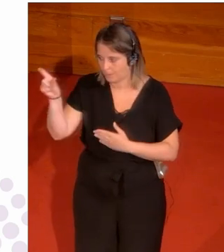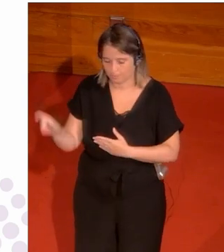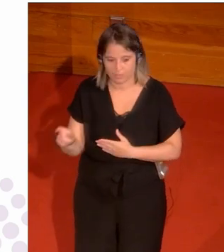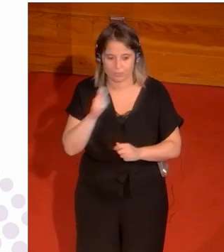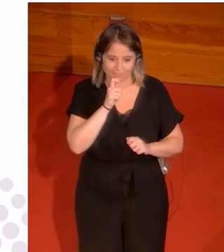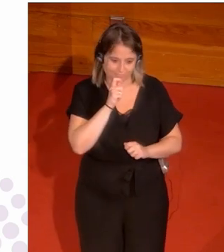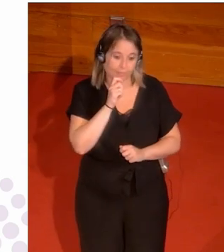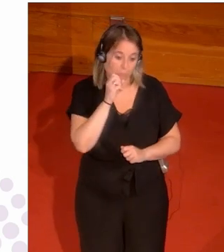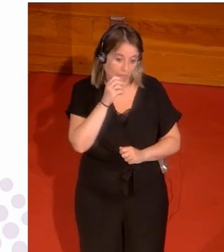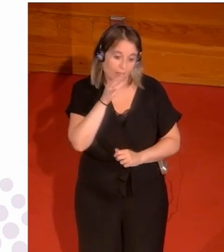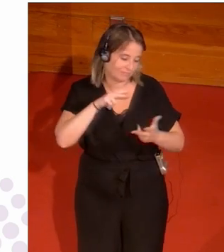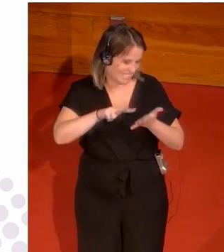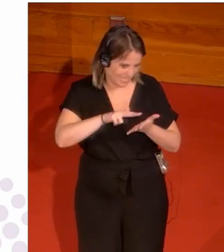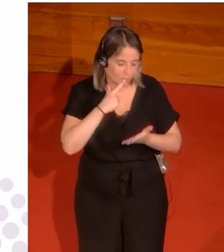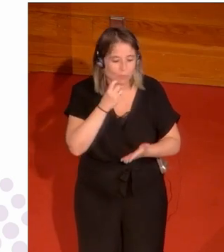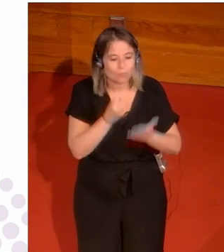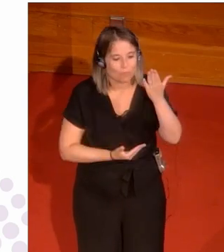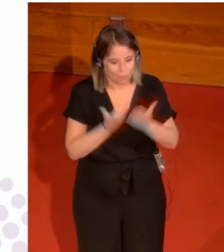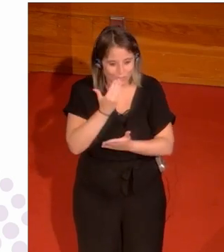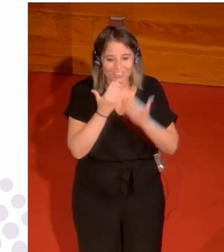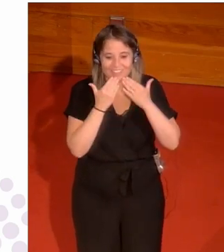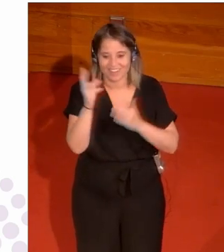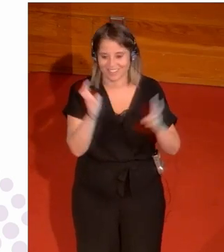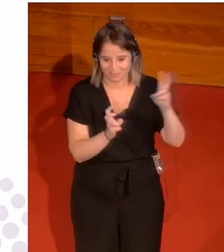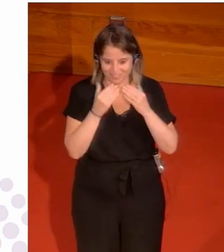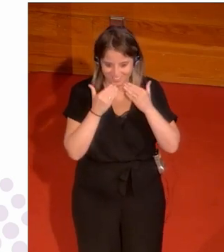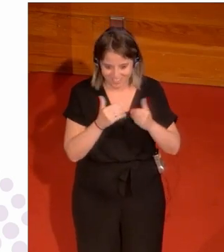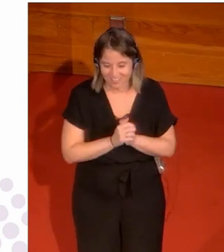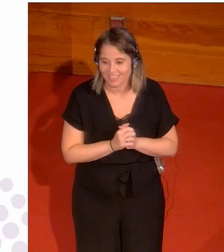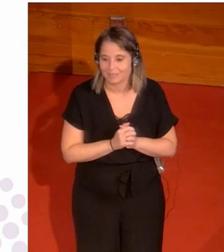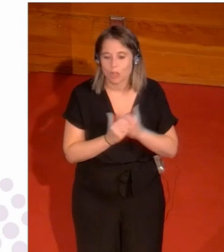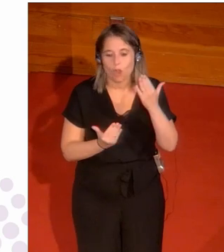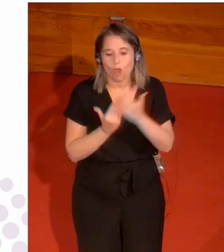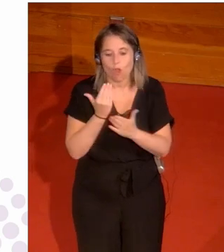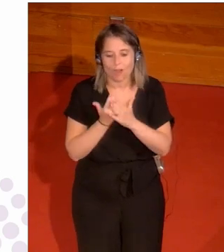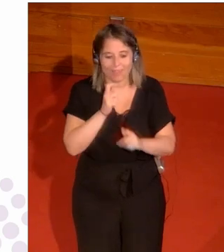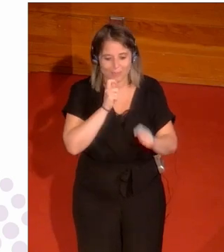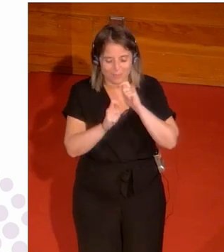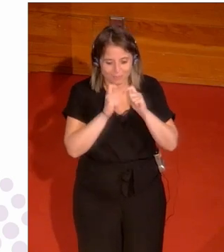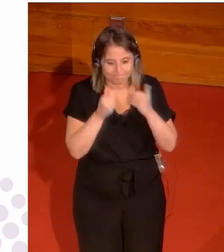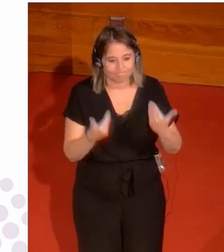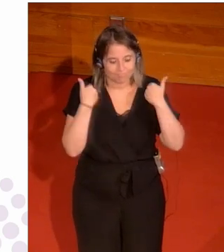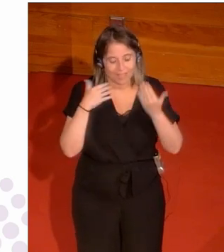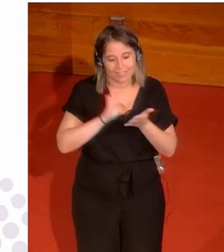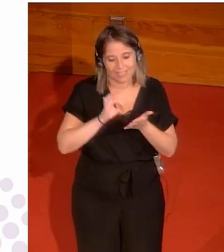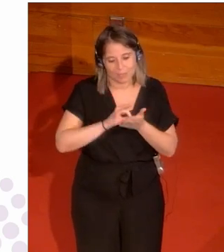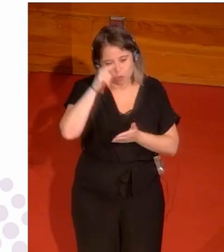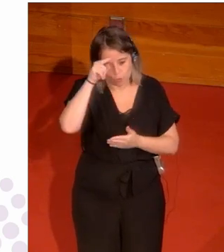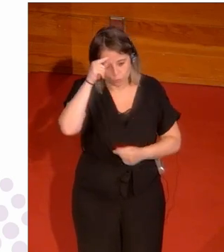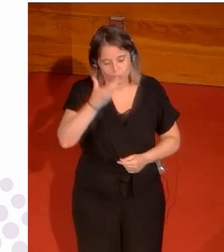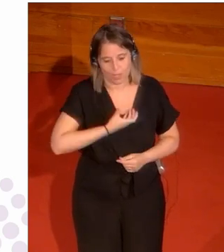Bueno, días y gracias por vuestra presencia. Las Jornadas Periodísticas, organizadas por el Servicio de Cultura del